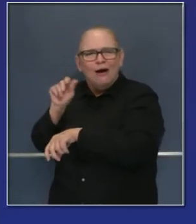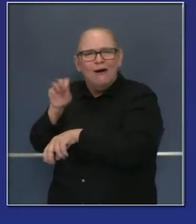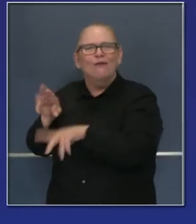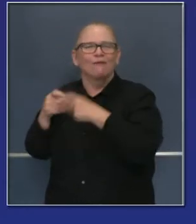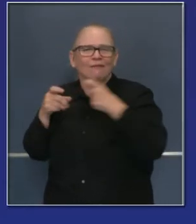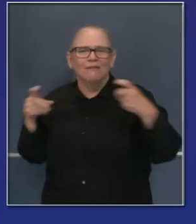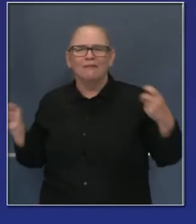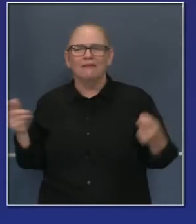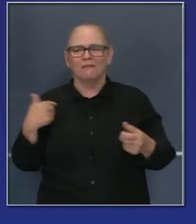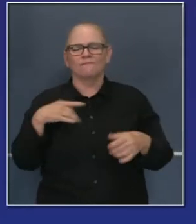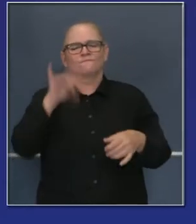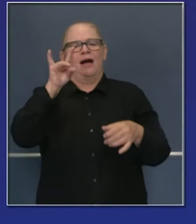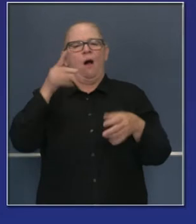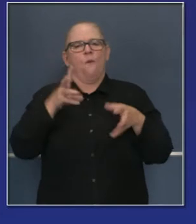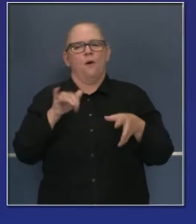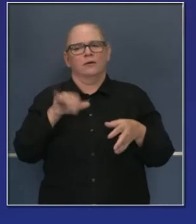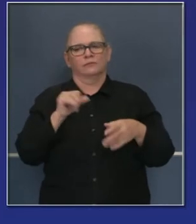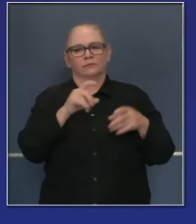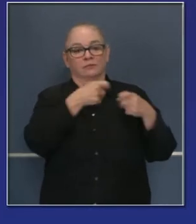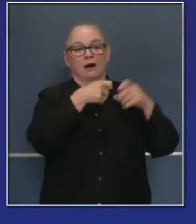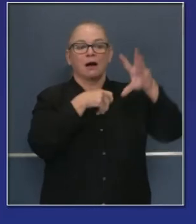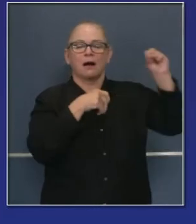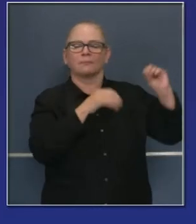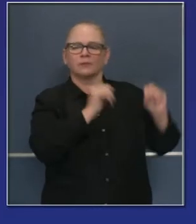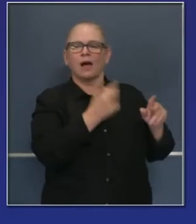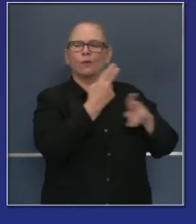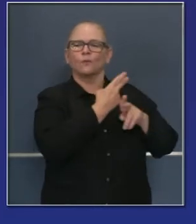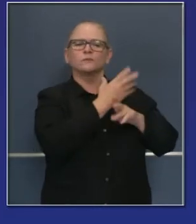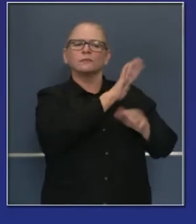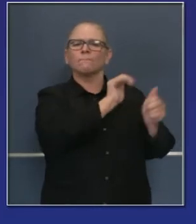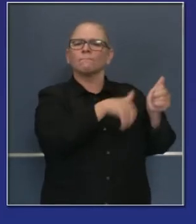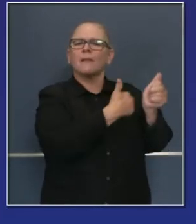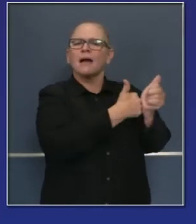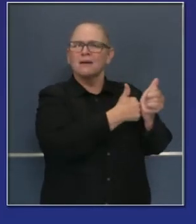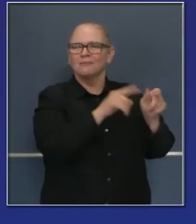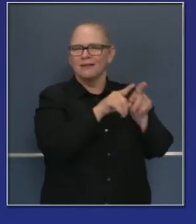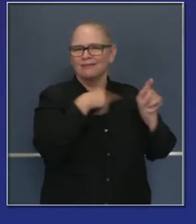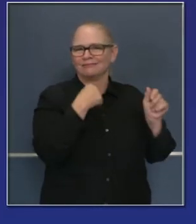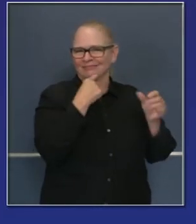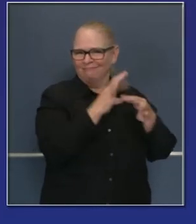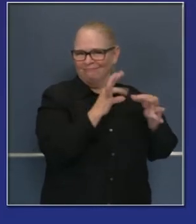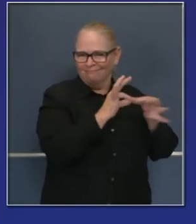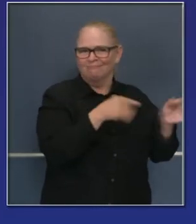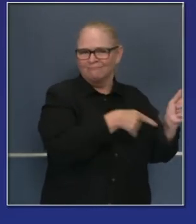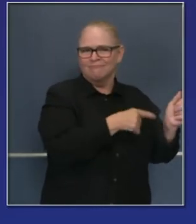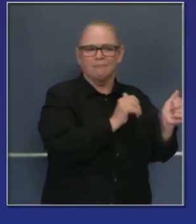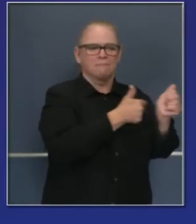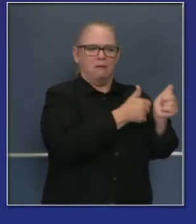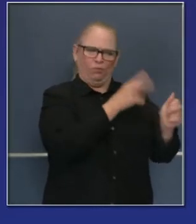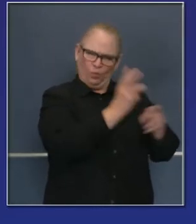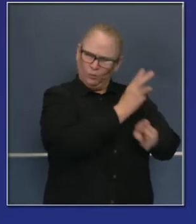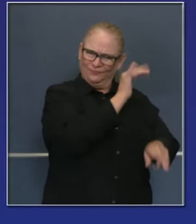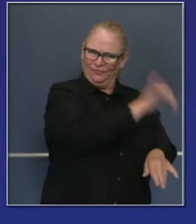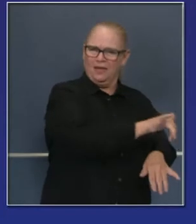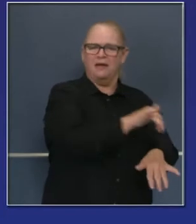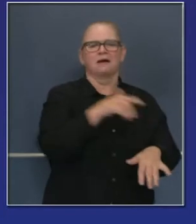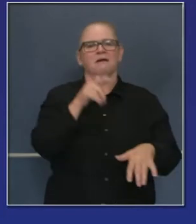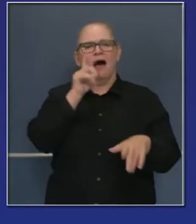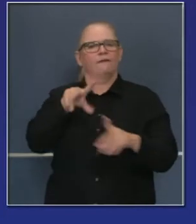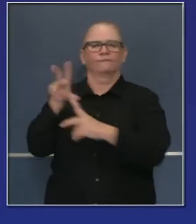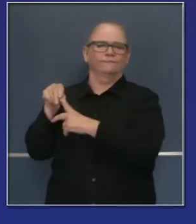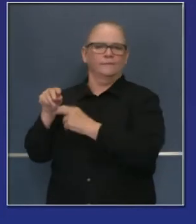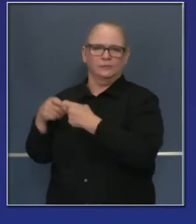de modo temporal, temporal, fuentes de energía suplementales, trabajando